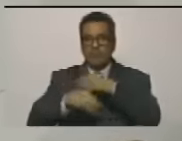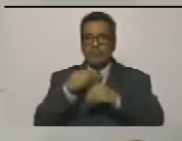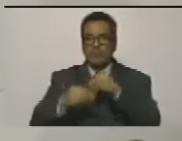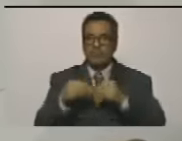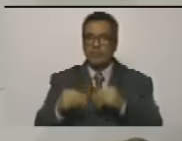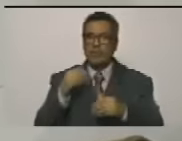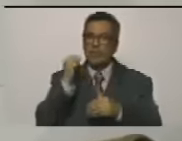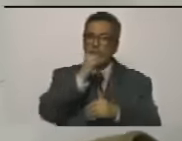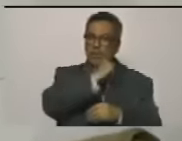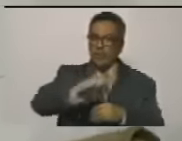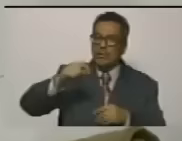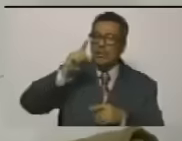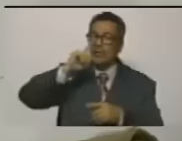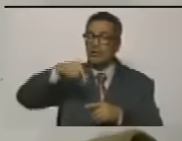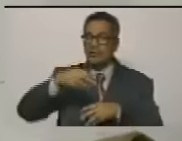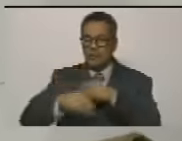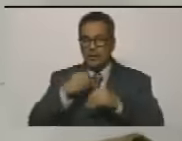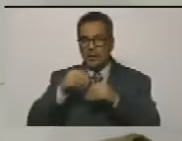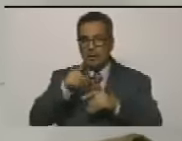que somos culpables de eso también